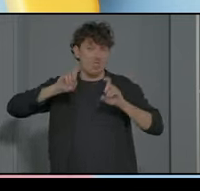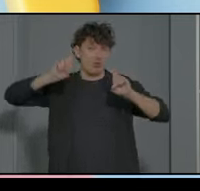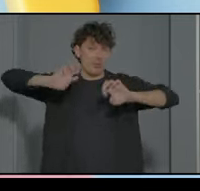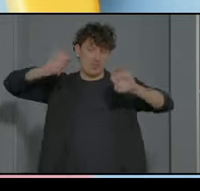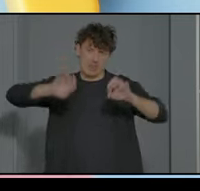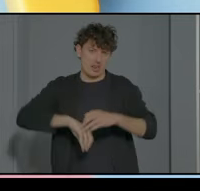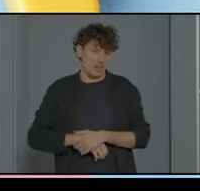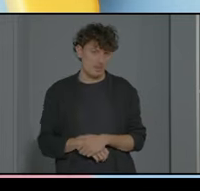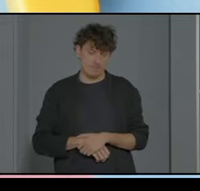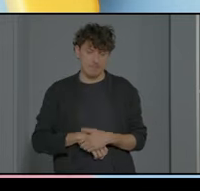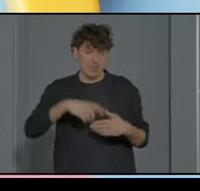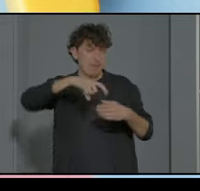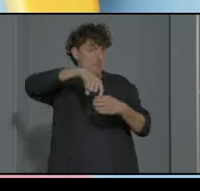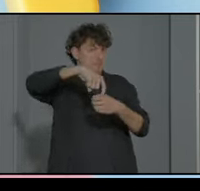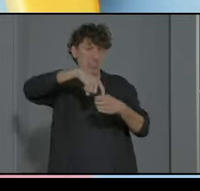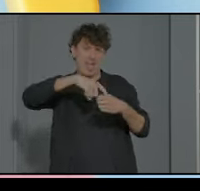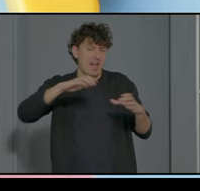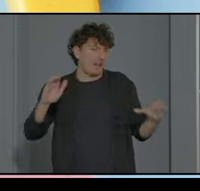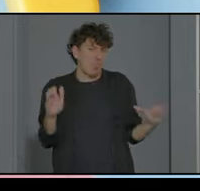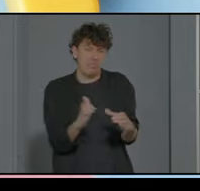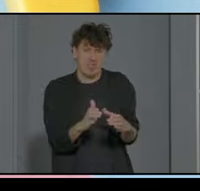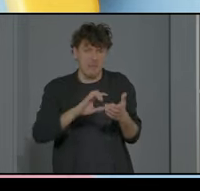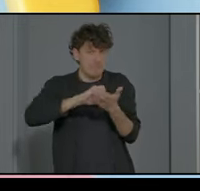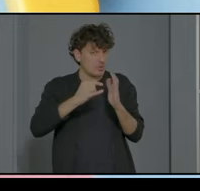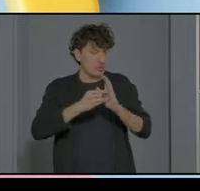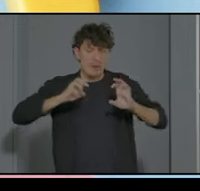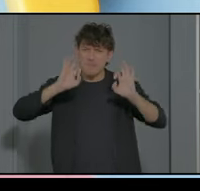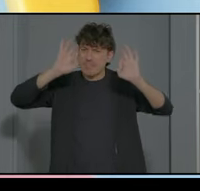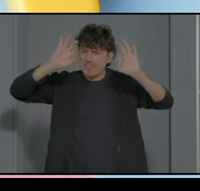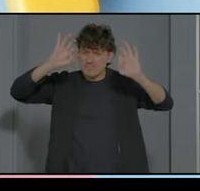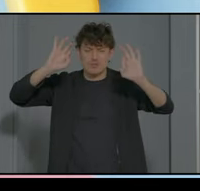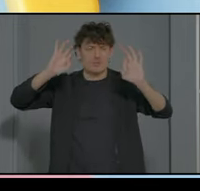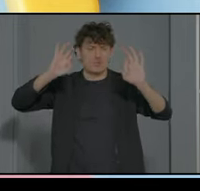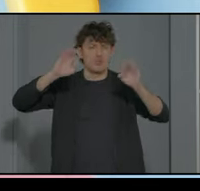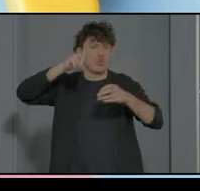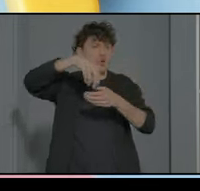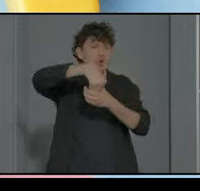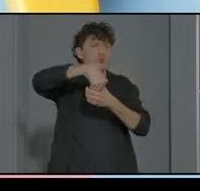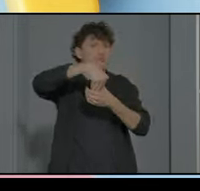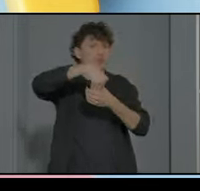una ratio reducida una metodología específica unos contenidos